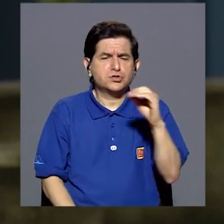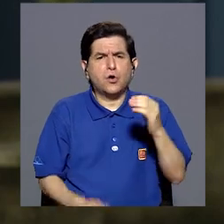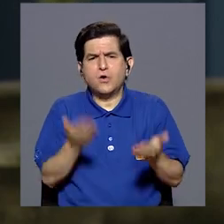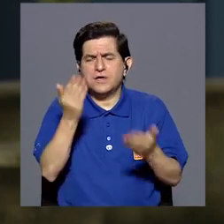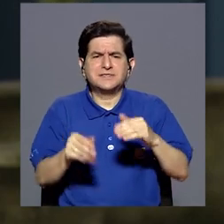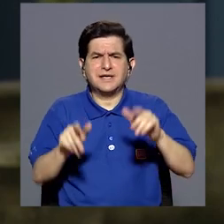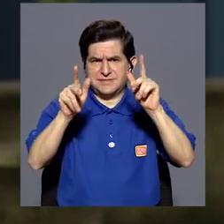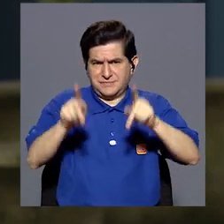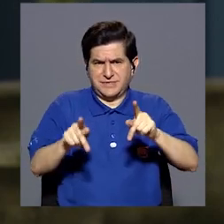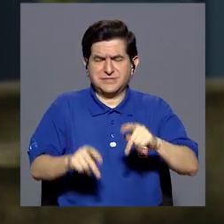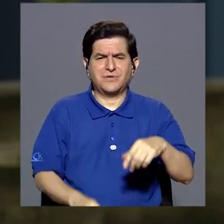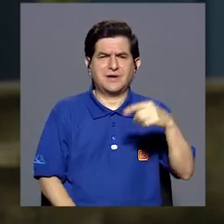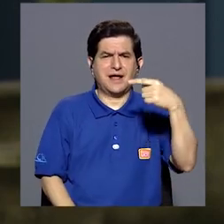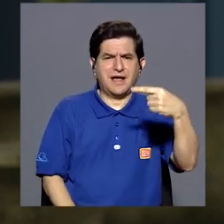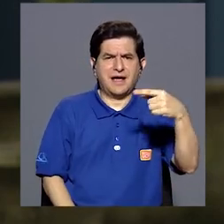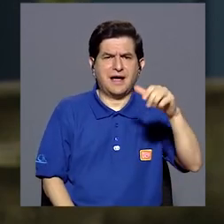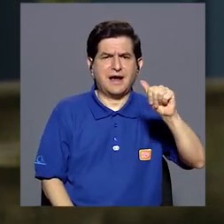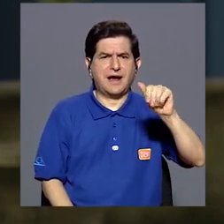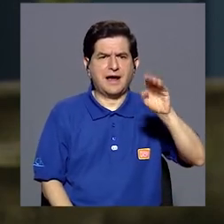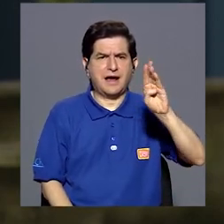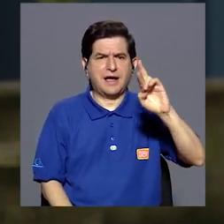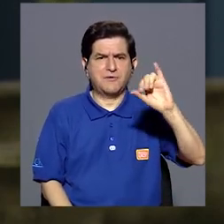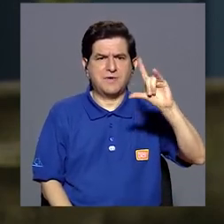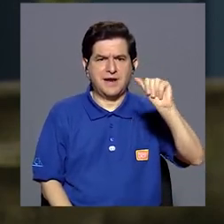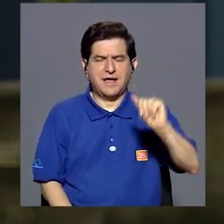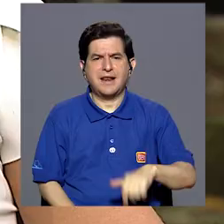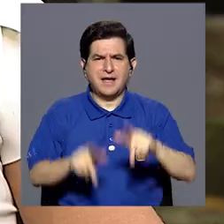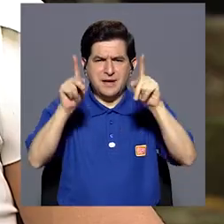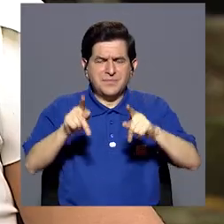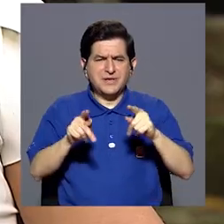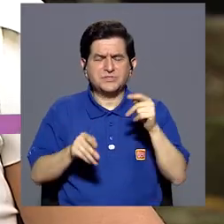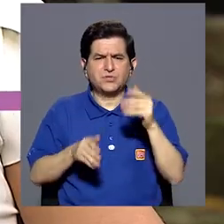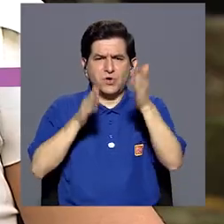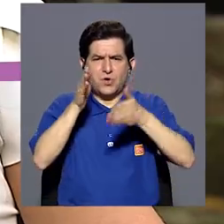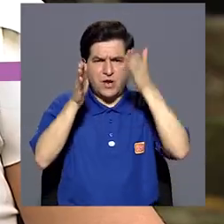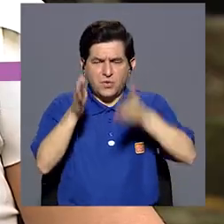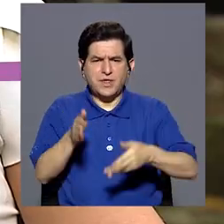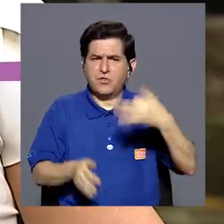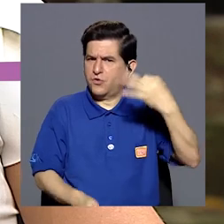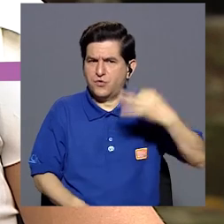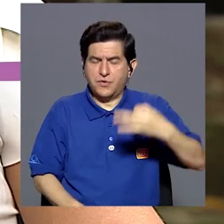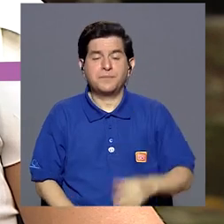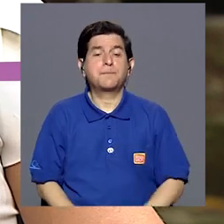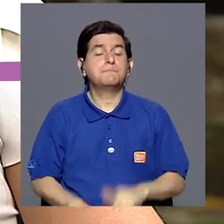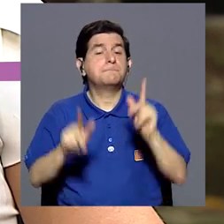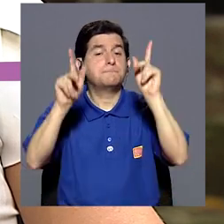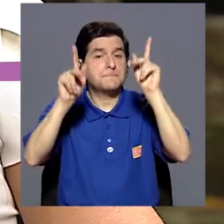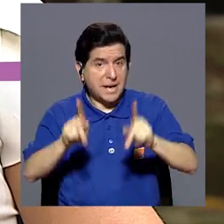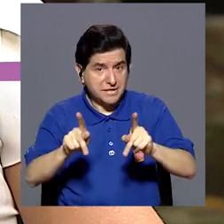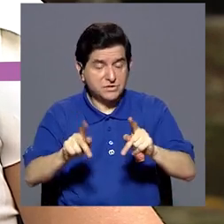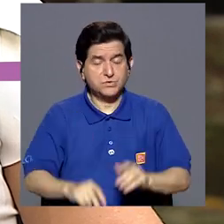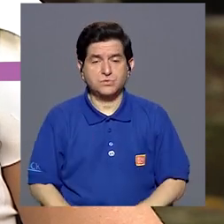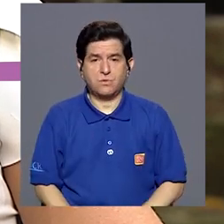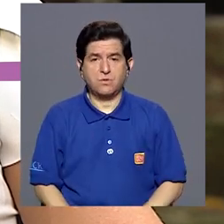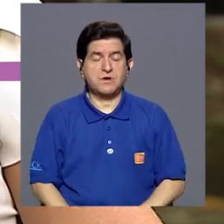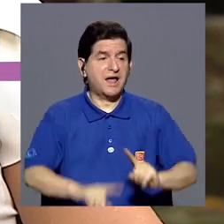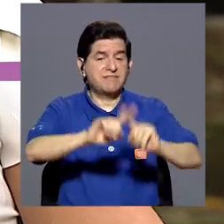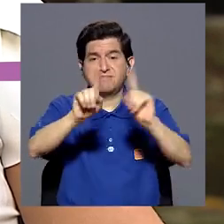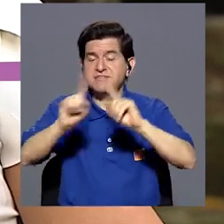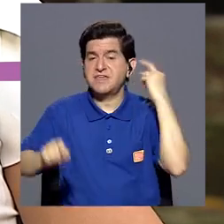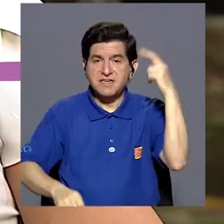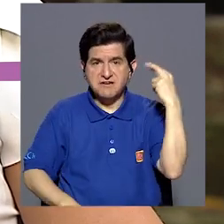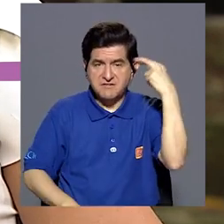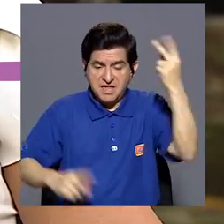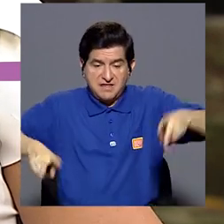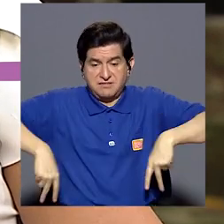Gabriela, ¿qué coinciden con un cuidador informal? Un cuidador informal es aquella persona que, por